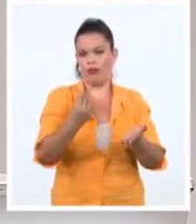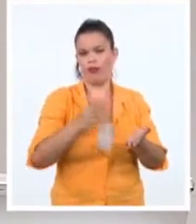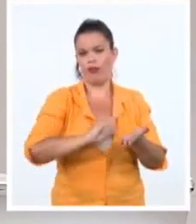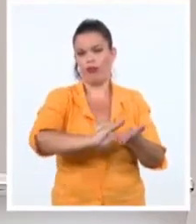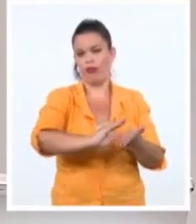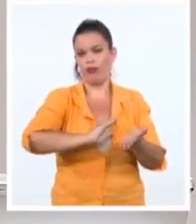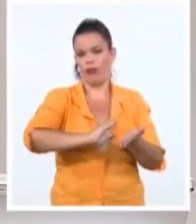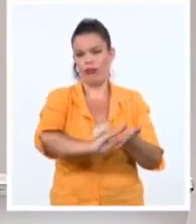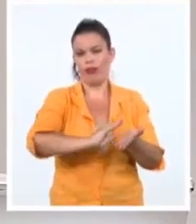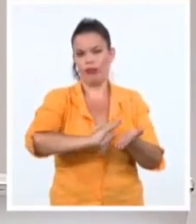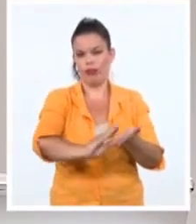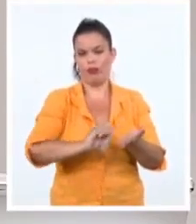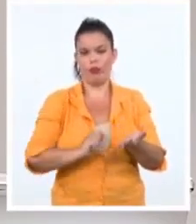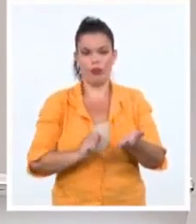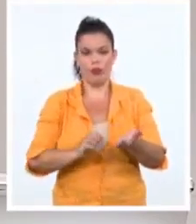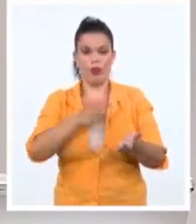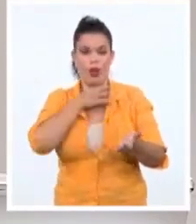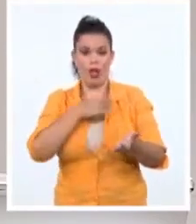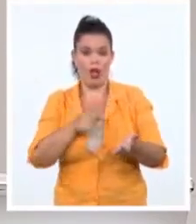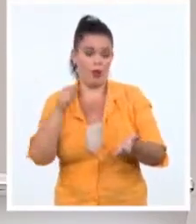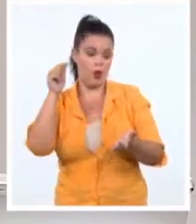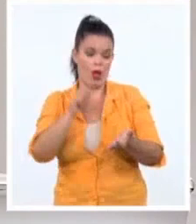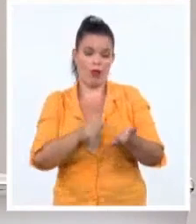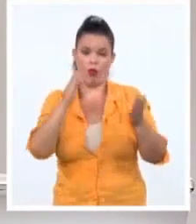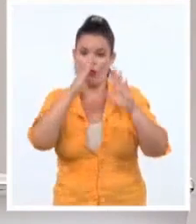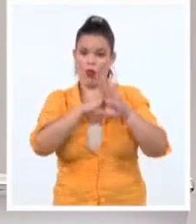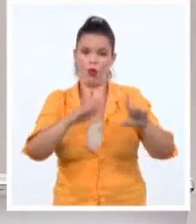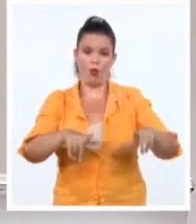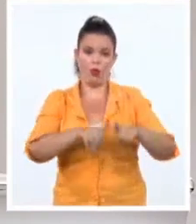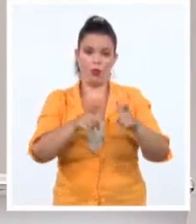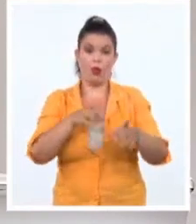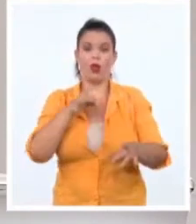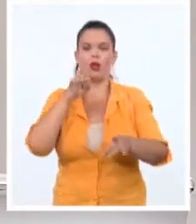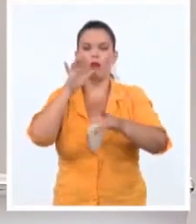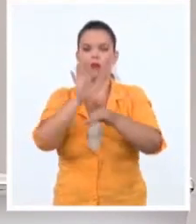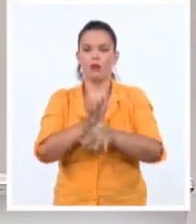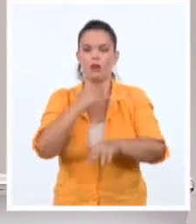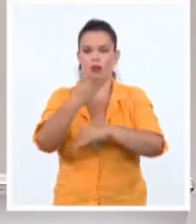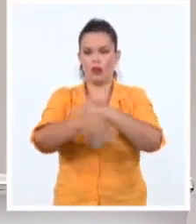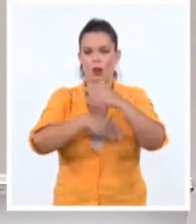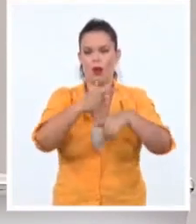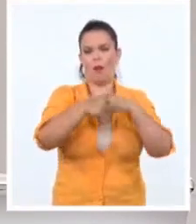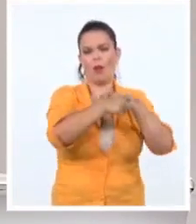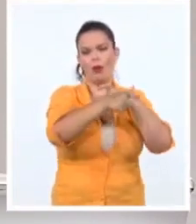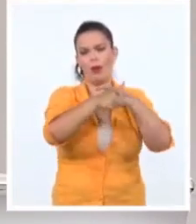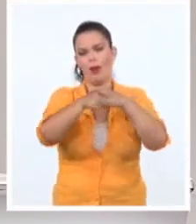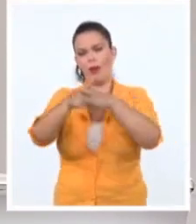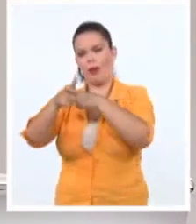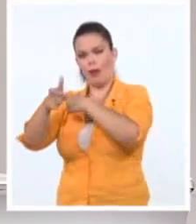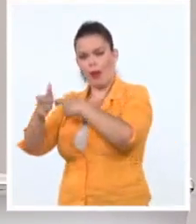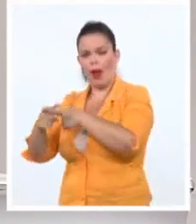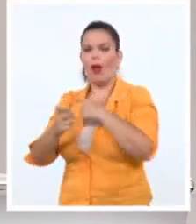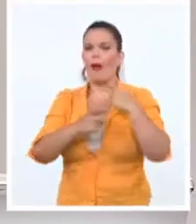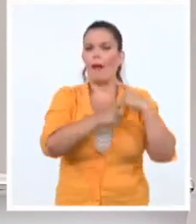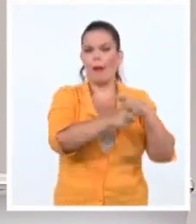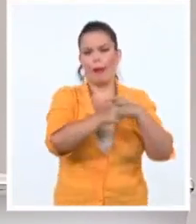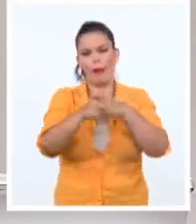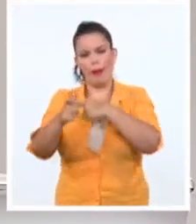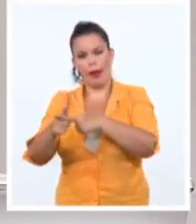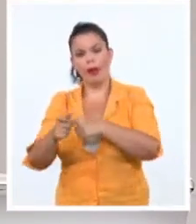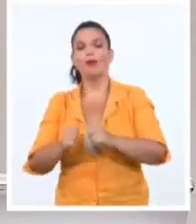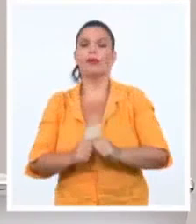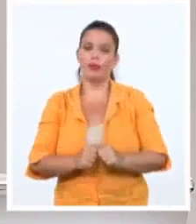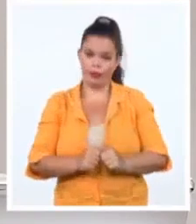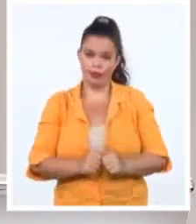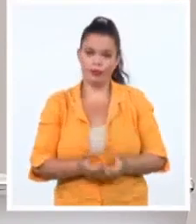resultados estratégicos deseados, recurrir al conflicto armado a través del fomento de